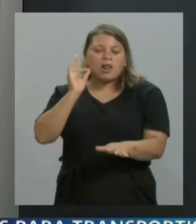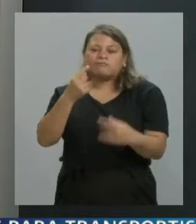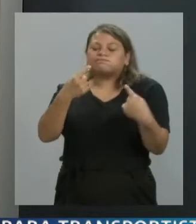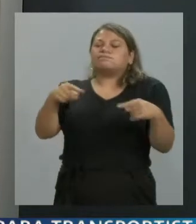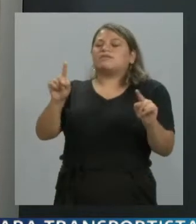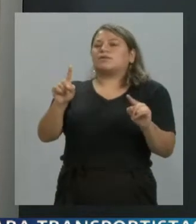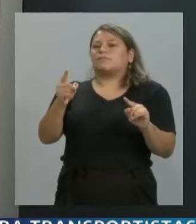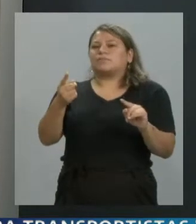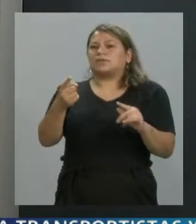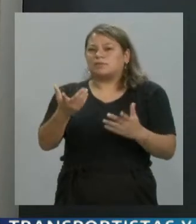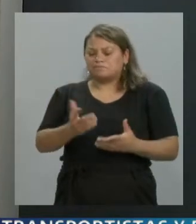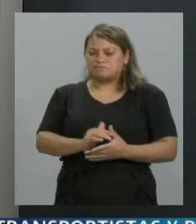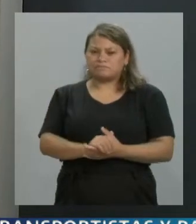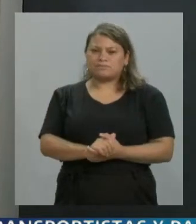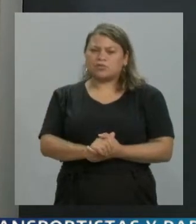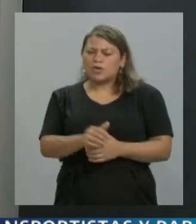llegar a ser.